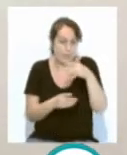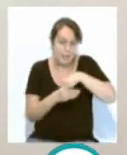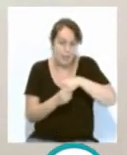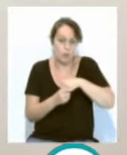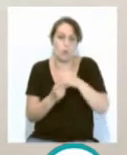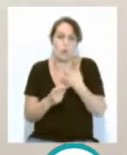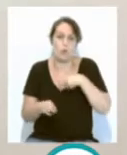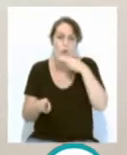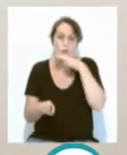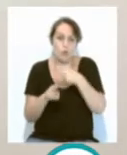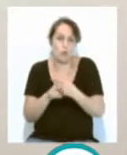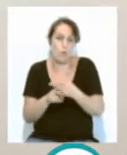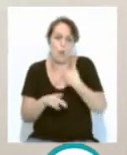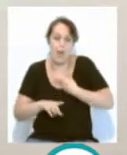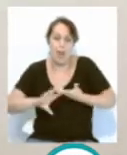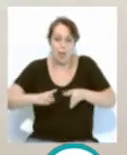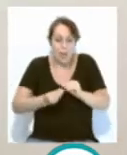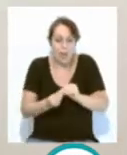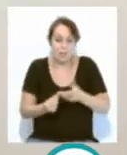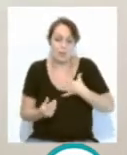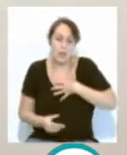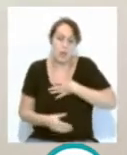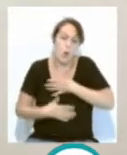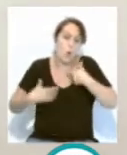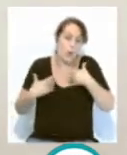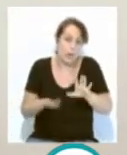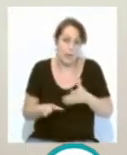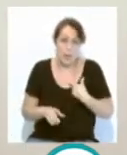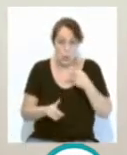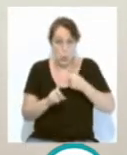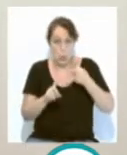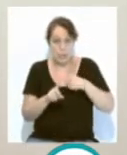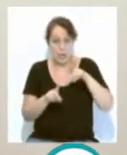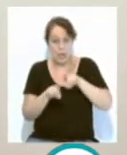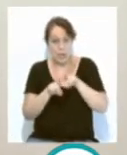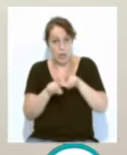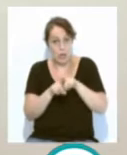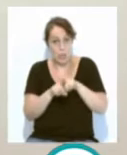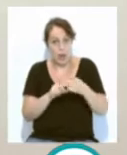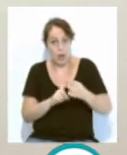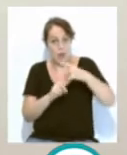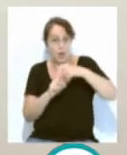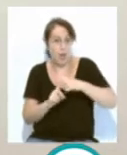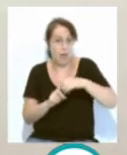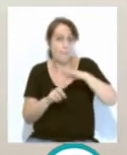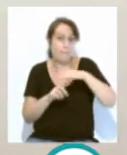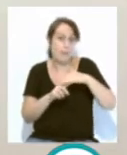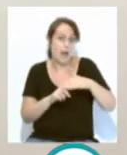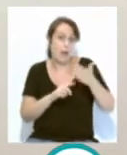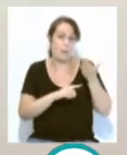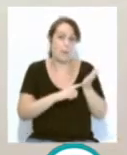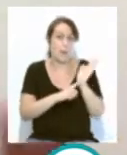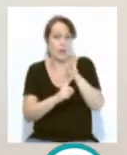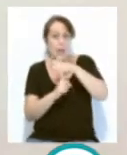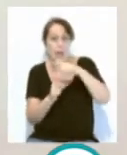convocado a su conveniencia para accedirle de percha para traer justamente esta propuesta. Que esta propuesta lo único que hace